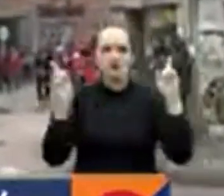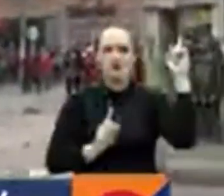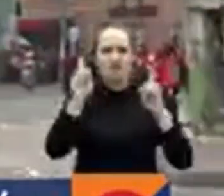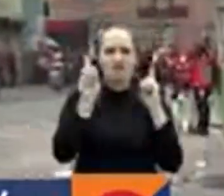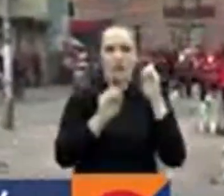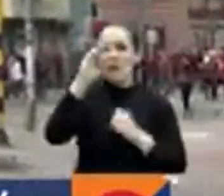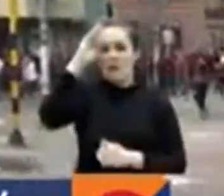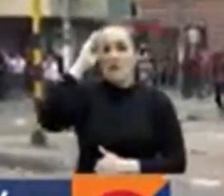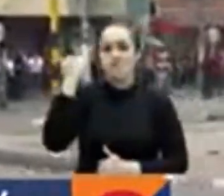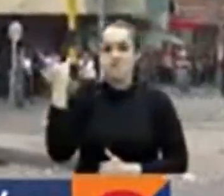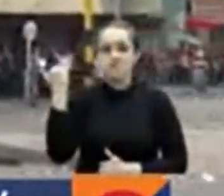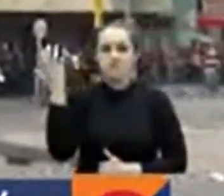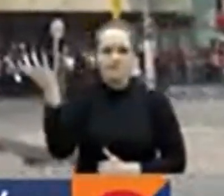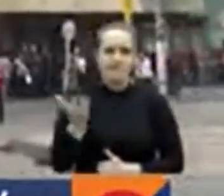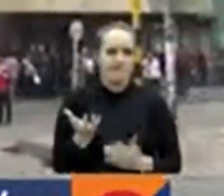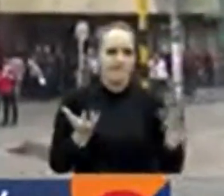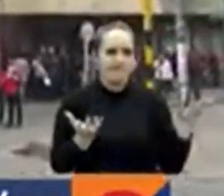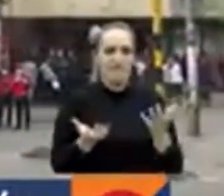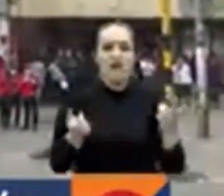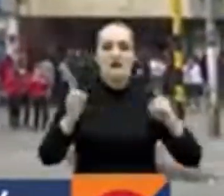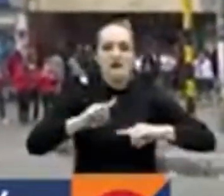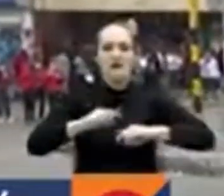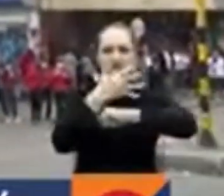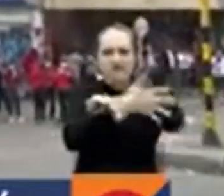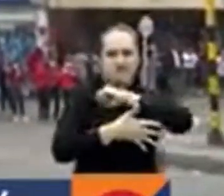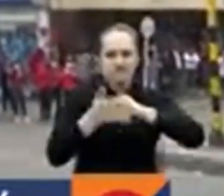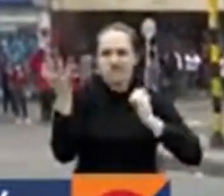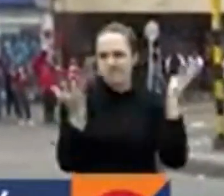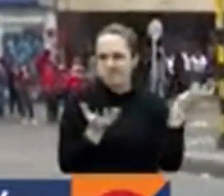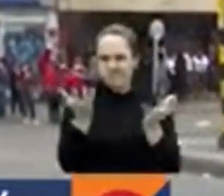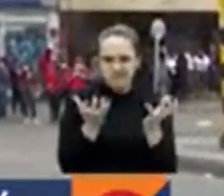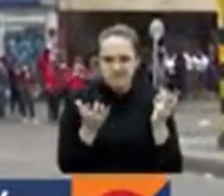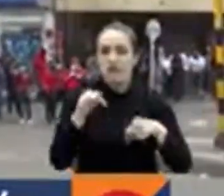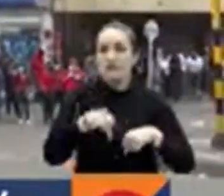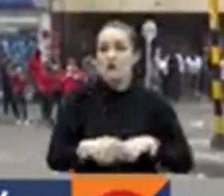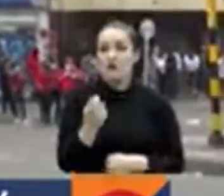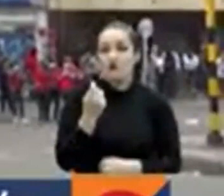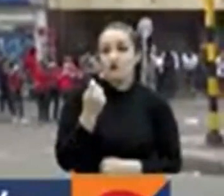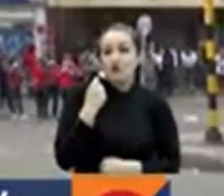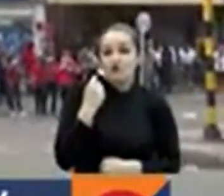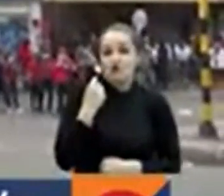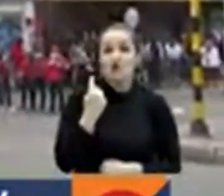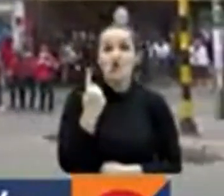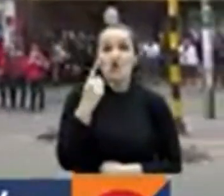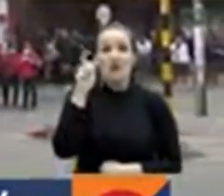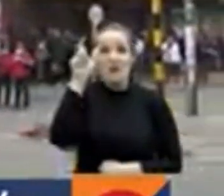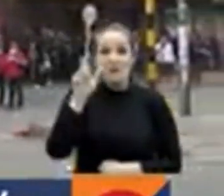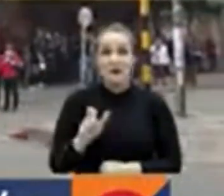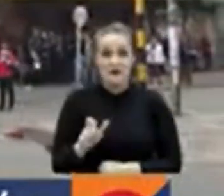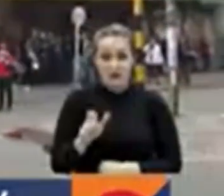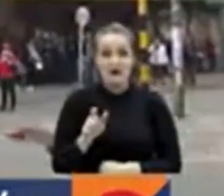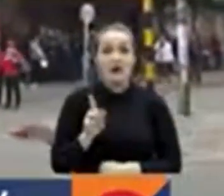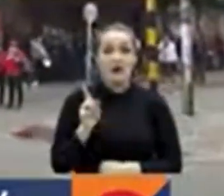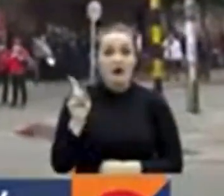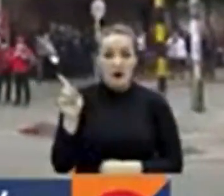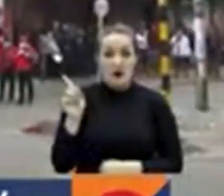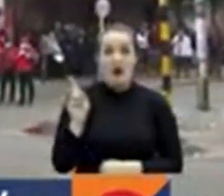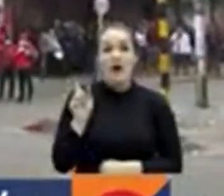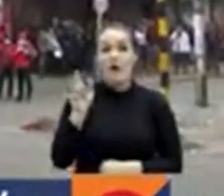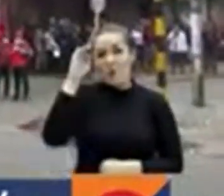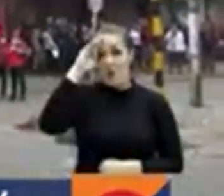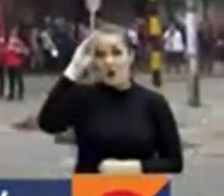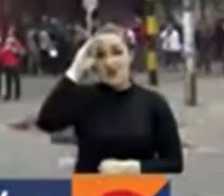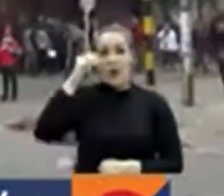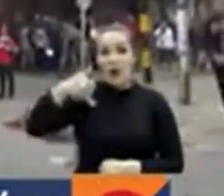policía metropolitana de Bogotá también fuerza disponible hace pocos minutos un integrante de la fuerza disponible precisamente fue impactado con una